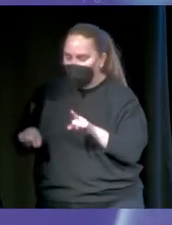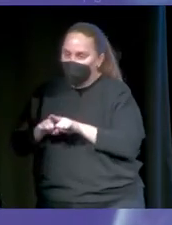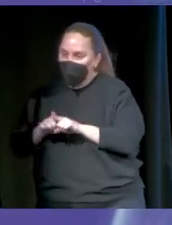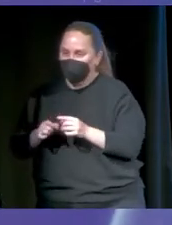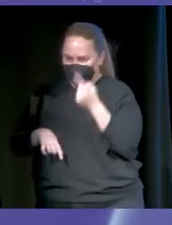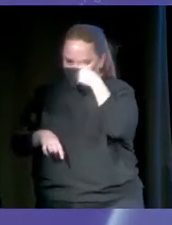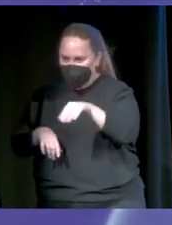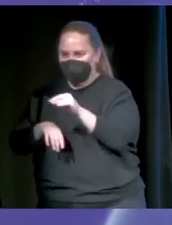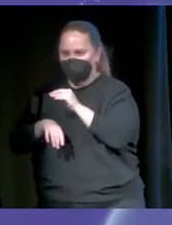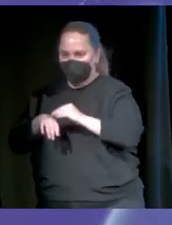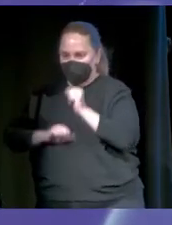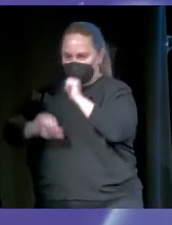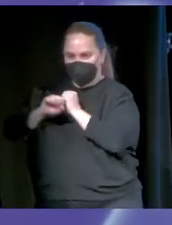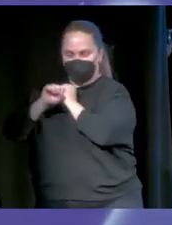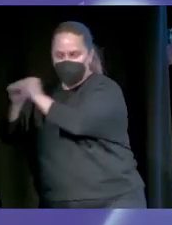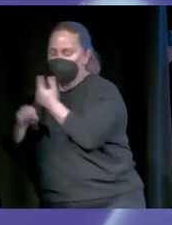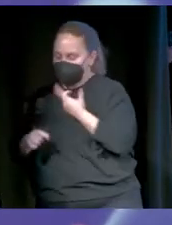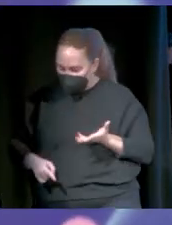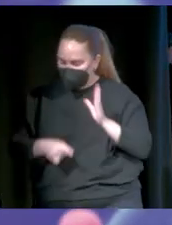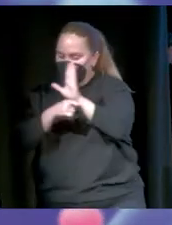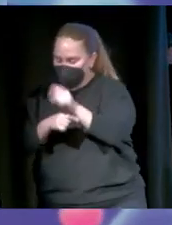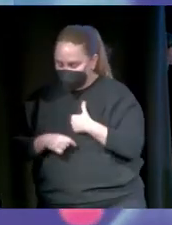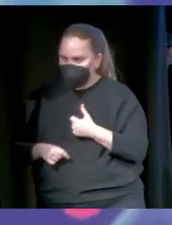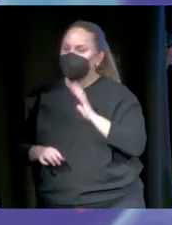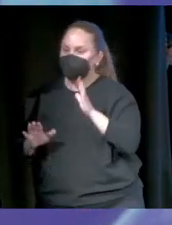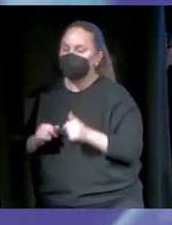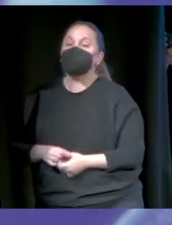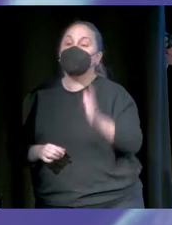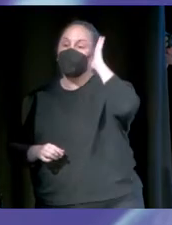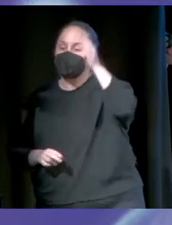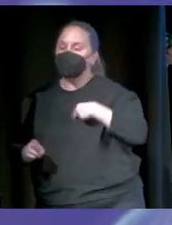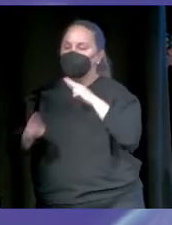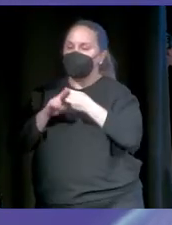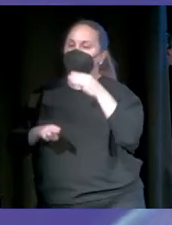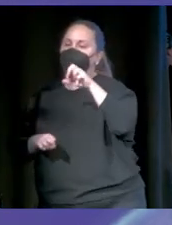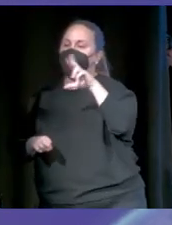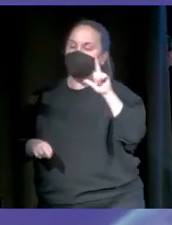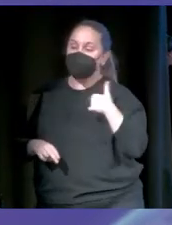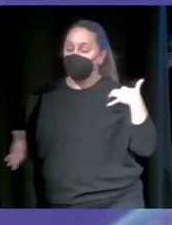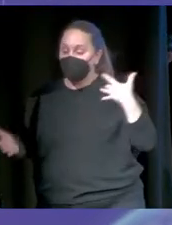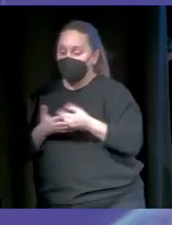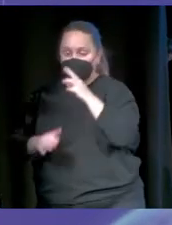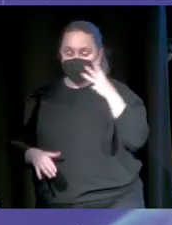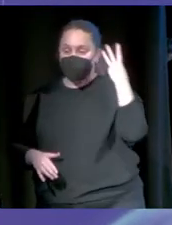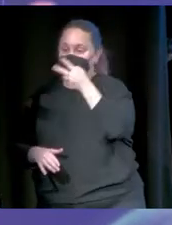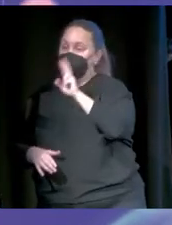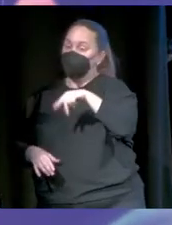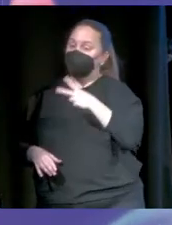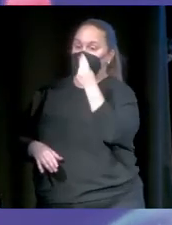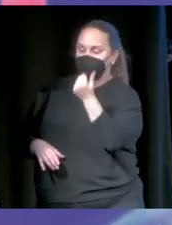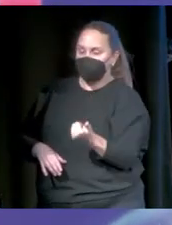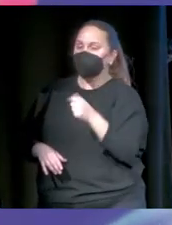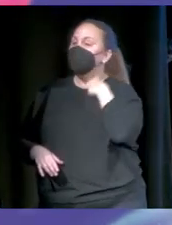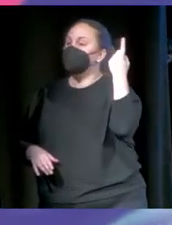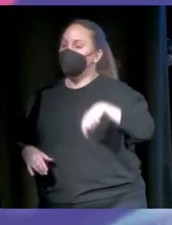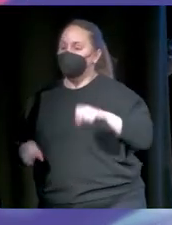Se presentan, dicen los días que llevan sin beber, y la gente dice, hola, y el nombre. Vamos a probar. Hola, soy Paco García Mila y llevo tres años, dos meses y dos días sin fracasar.